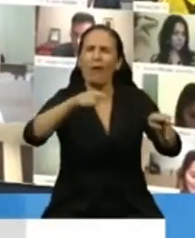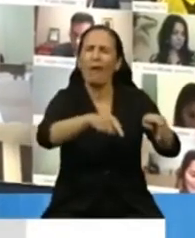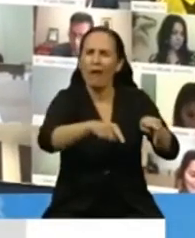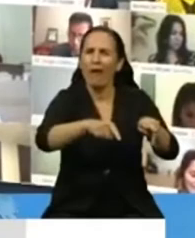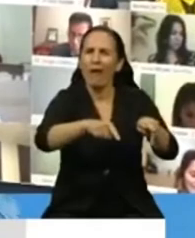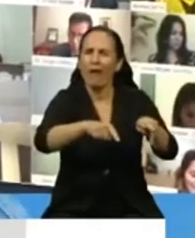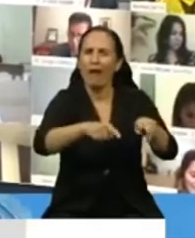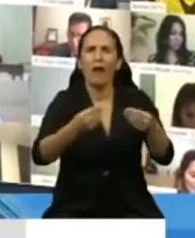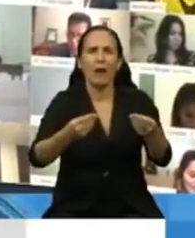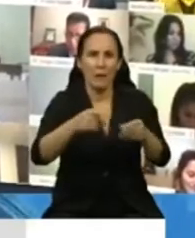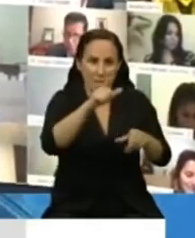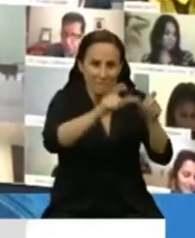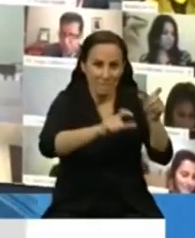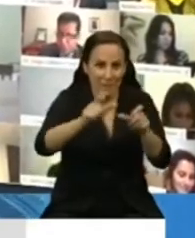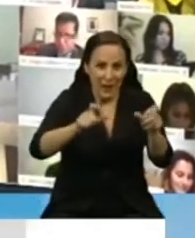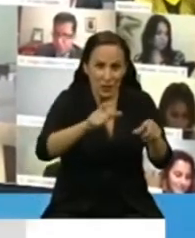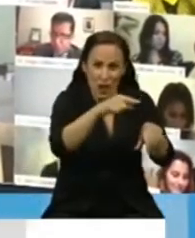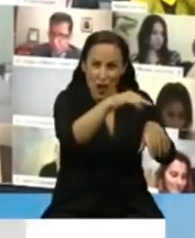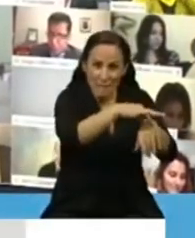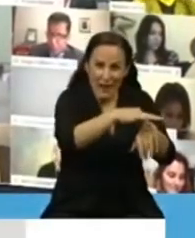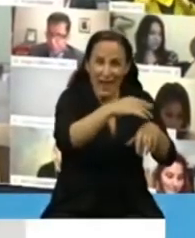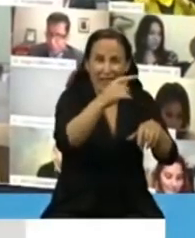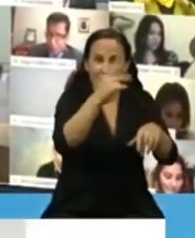por el personal de salud.